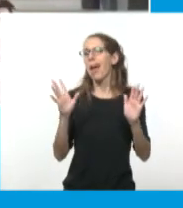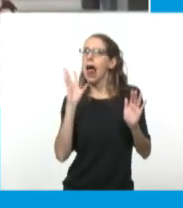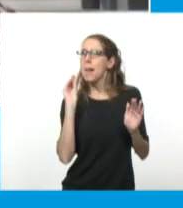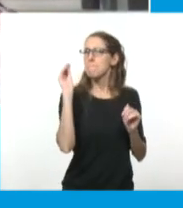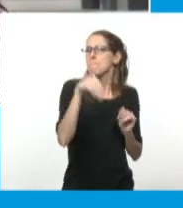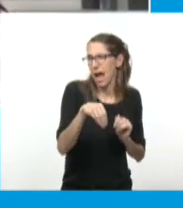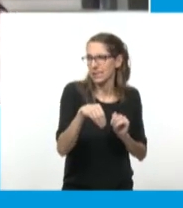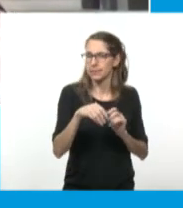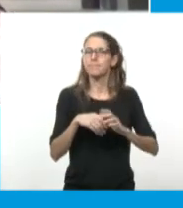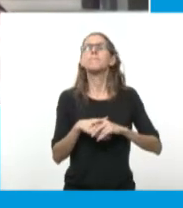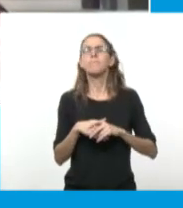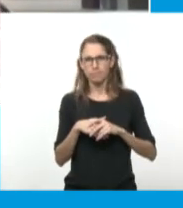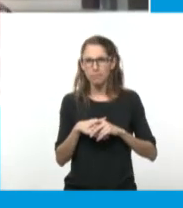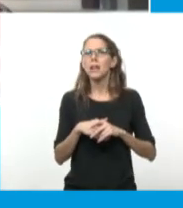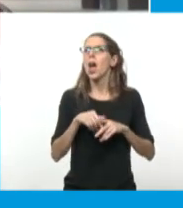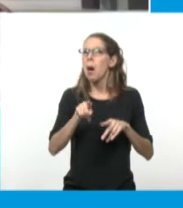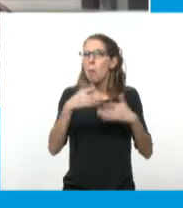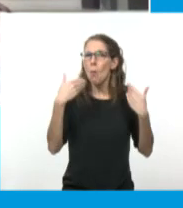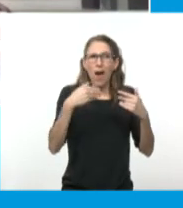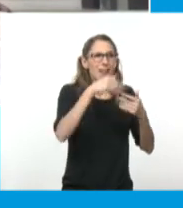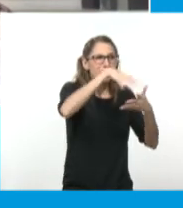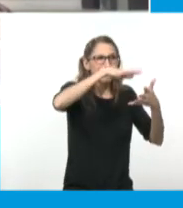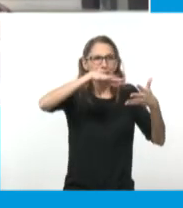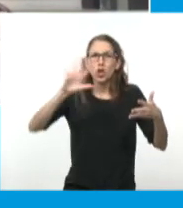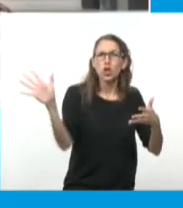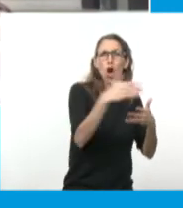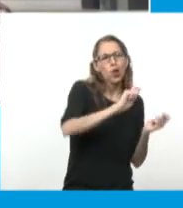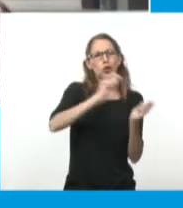metafísica. ¿Todo es dibujable? sería la pregunta.